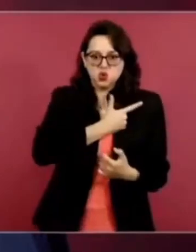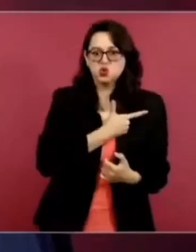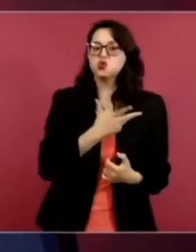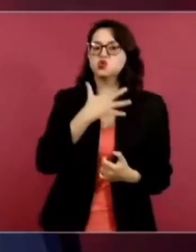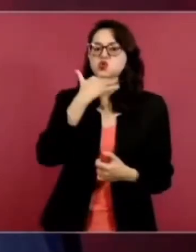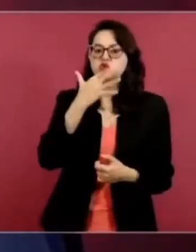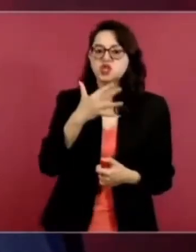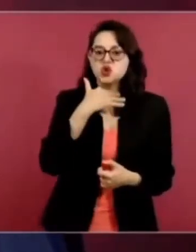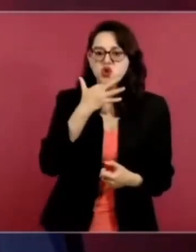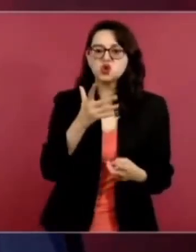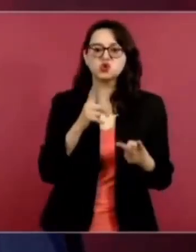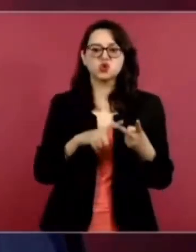de injusticias, de privilegios. Gracias. Gracias.